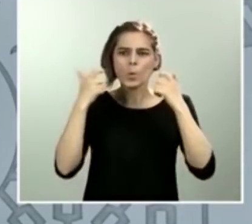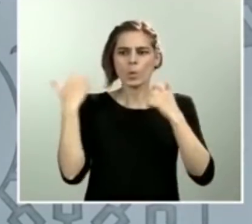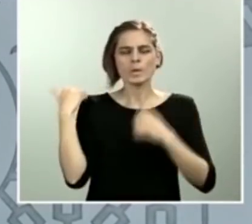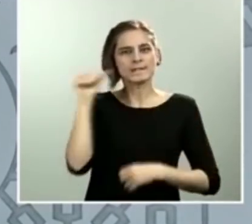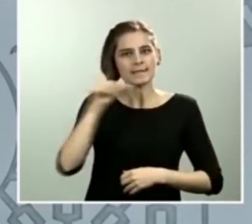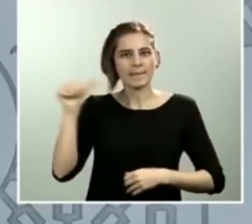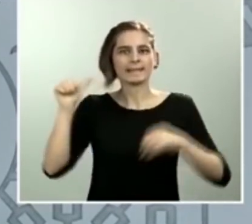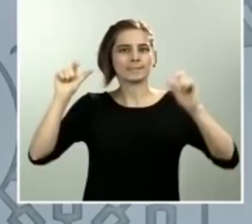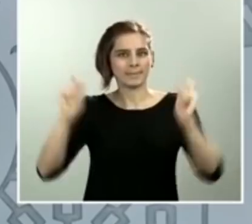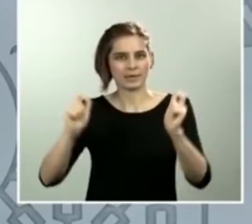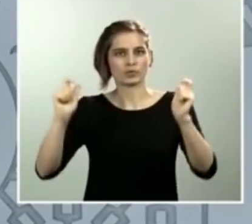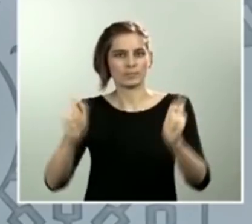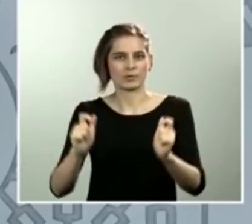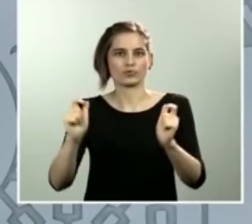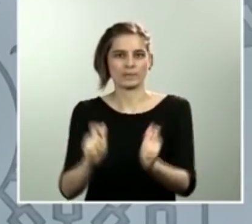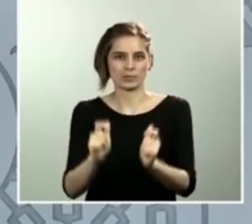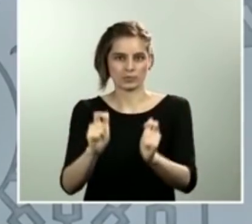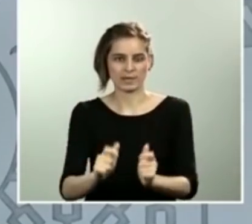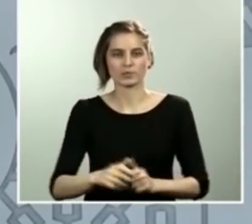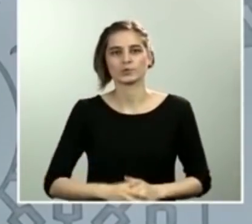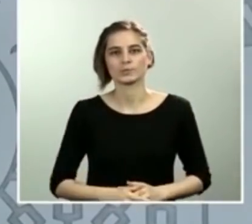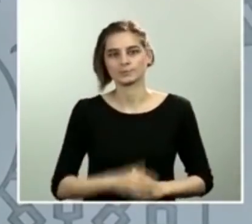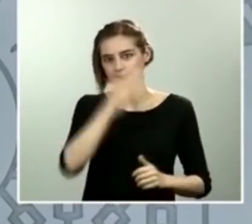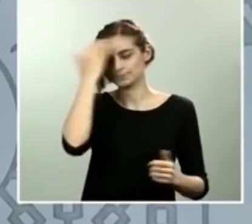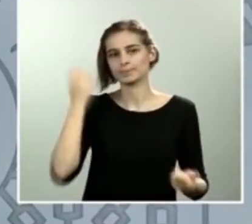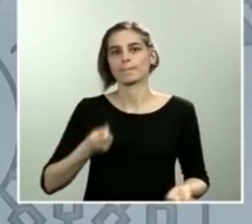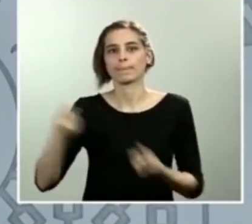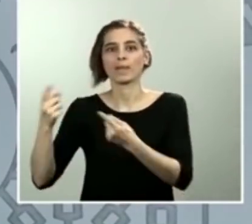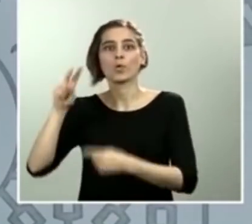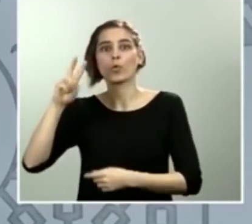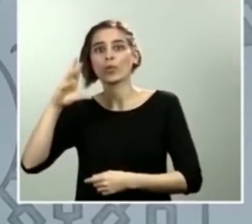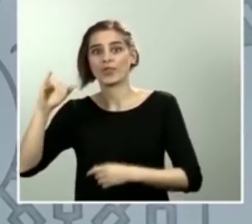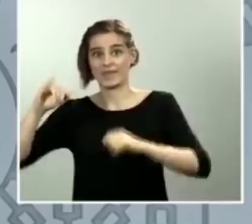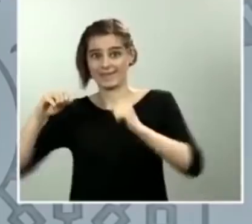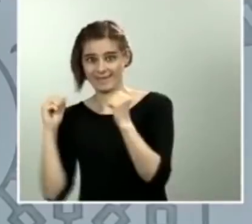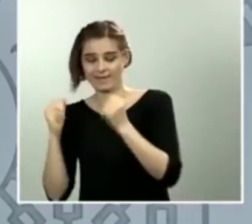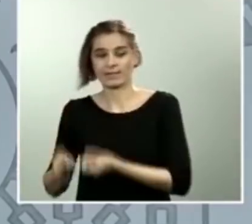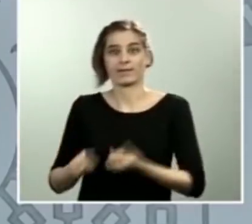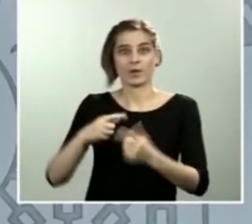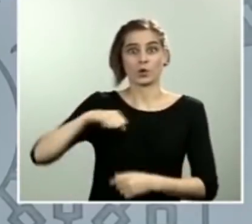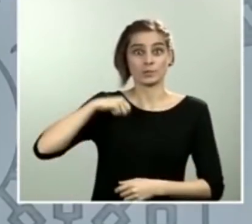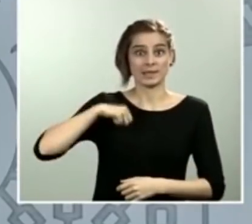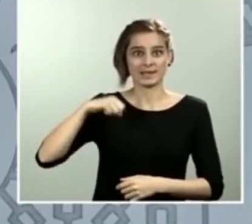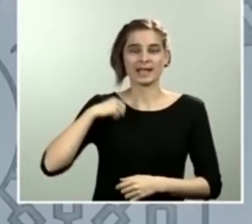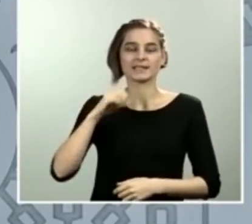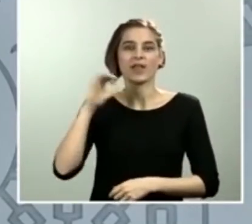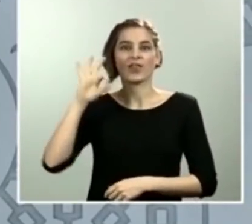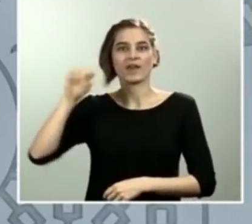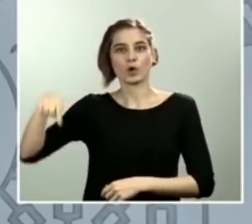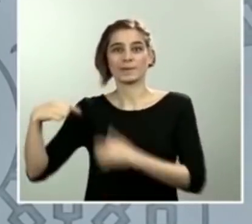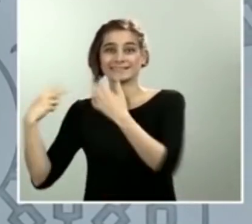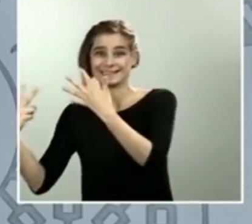El número de nuevos ingresados en UCI y de nuevos hospitalizados se ha mantenido en 0,7% y en 0,8% respectivamente,